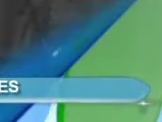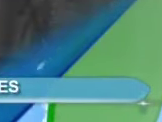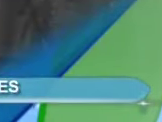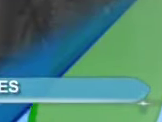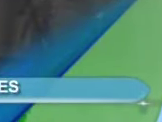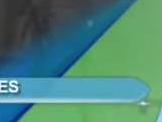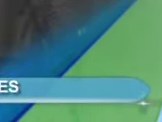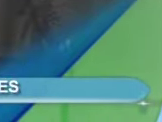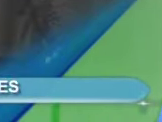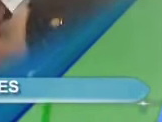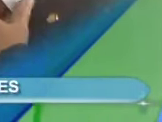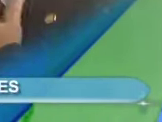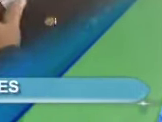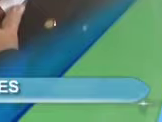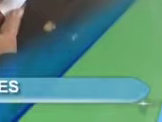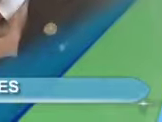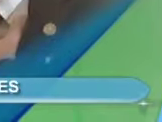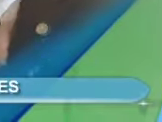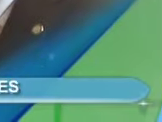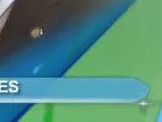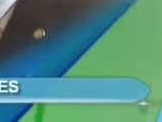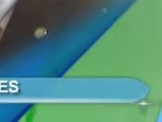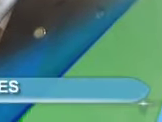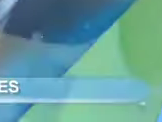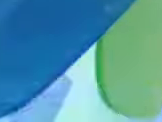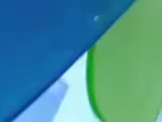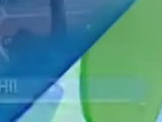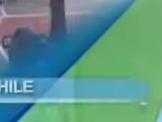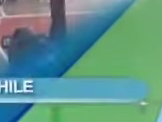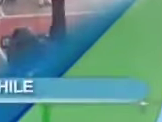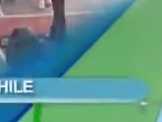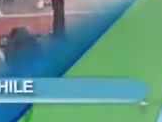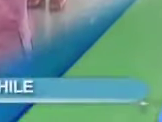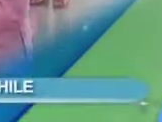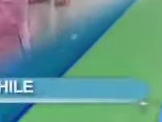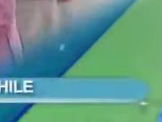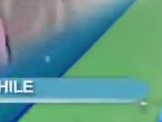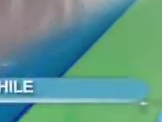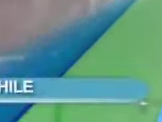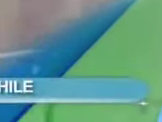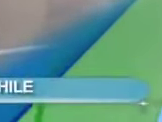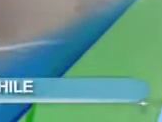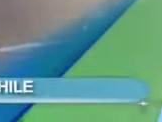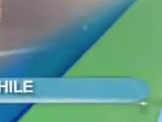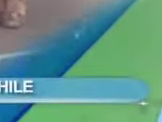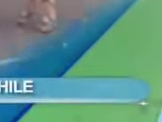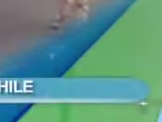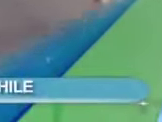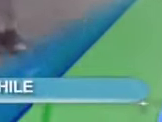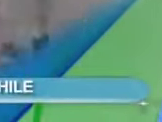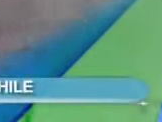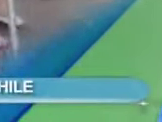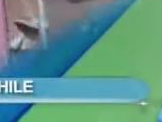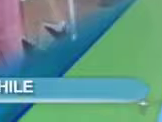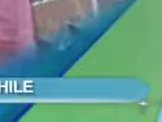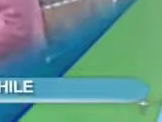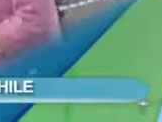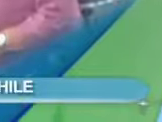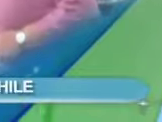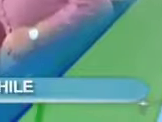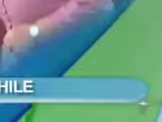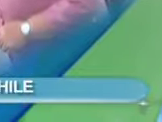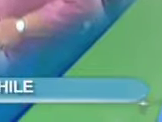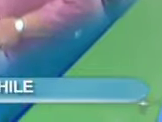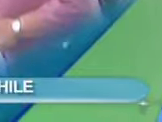nunca, positivas como siempre, sarcásticas, irónicas, y espléndidas. En Chile, Michet Bachelet gana elecciones